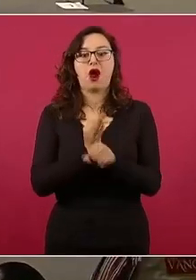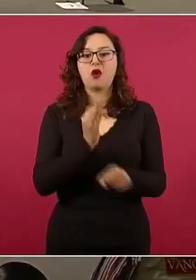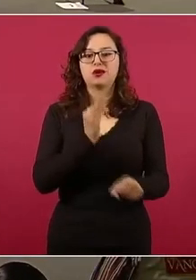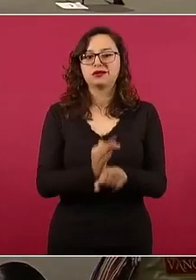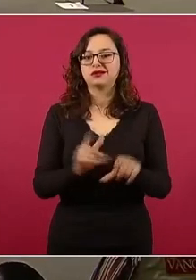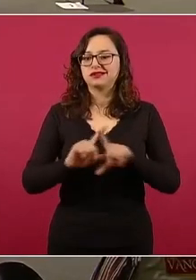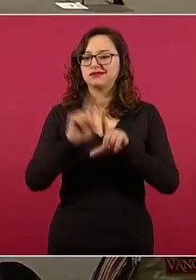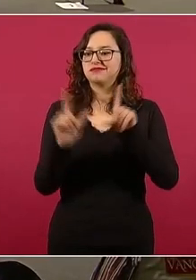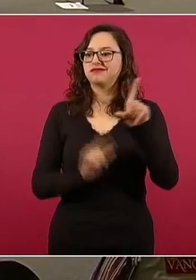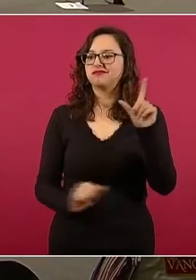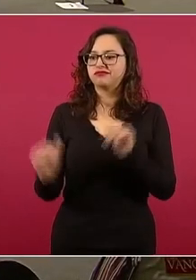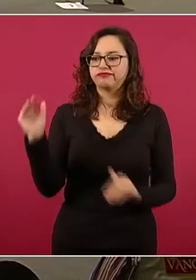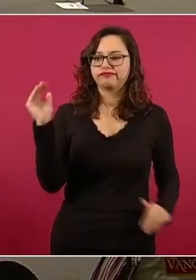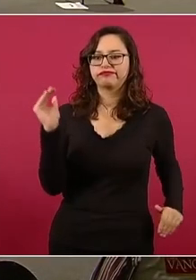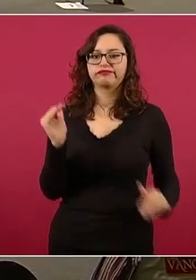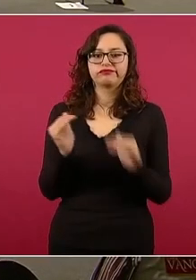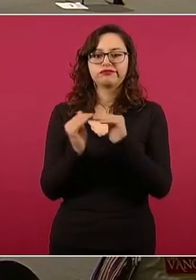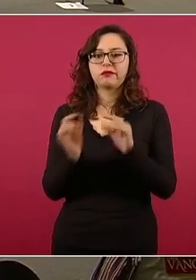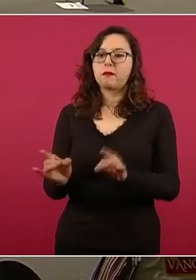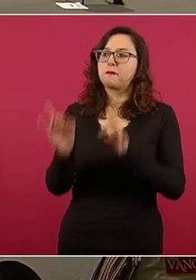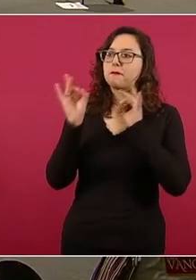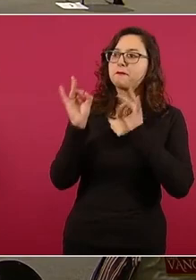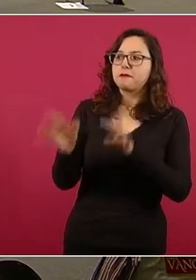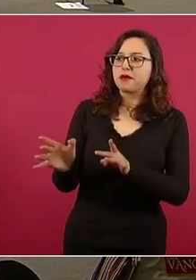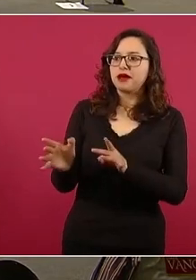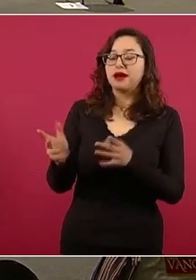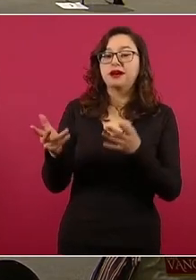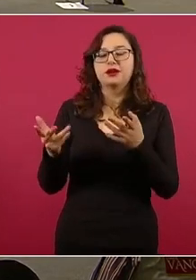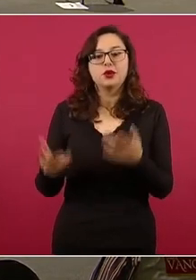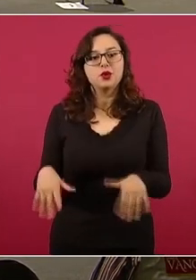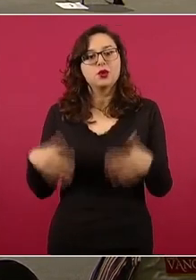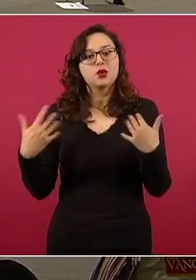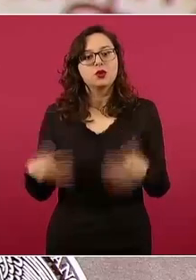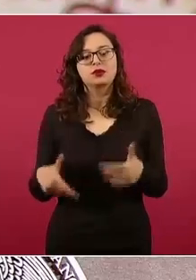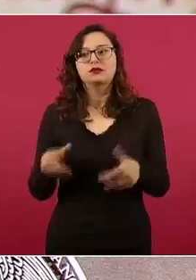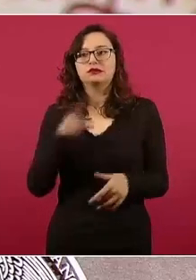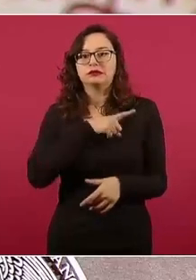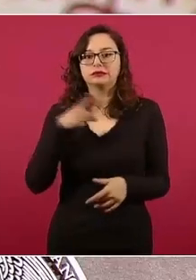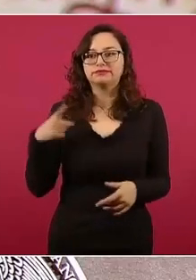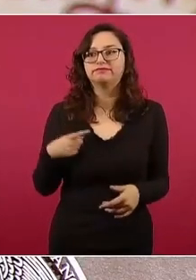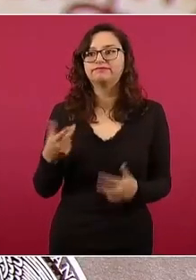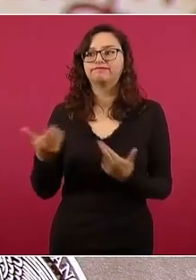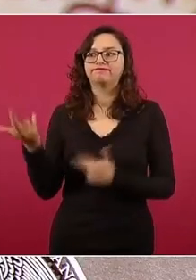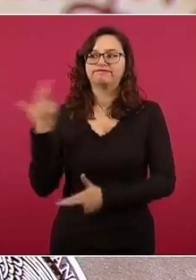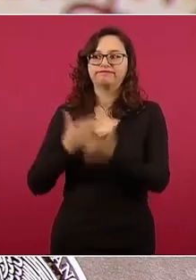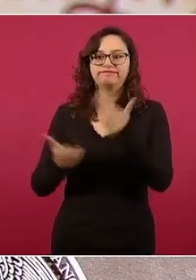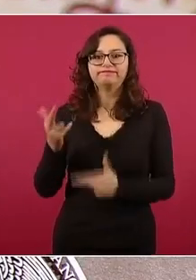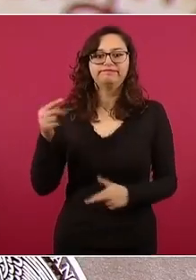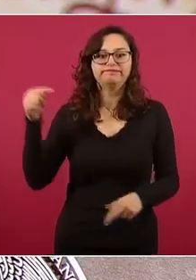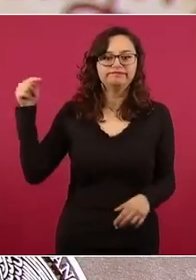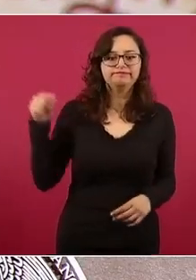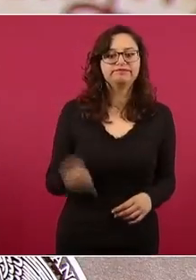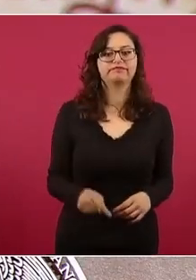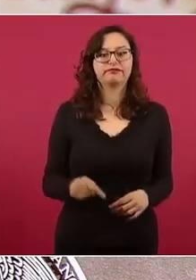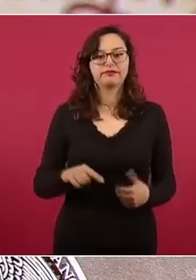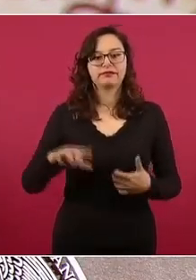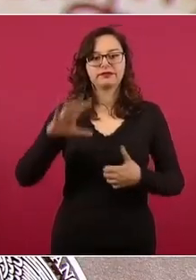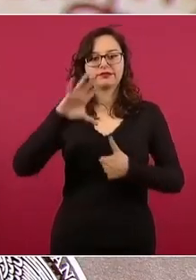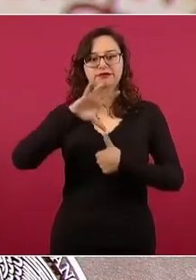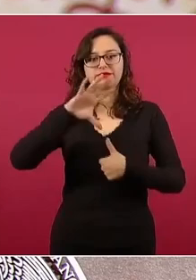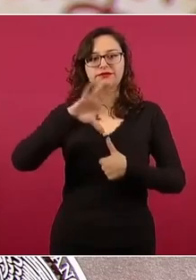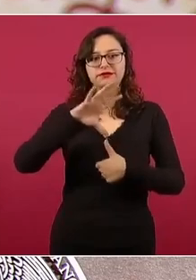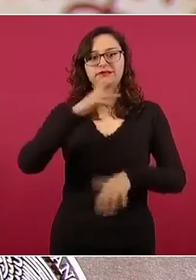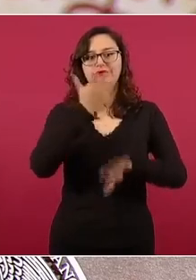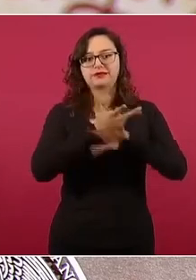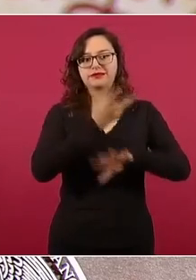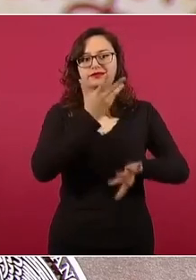empujando a las empresas a trasladar sus operaciones cerca de los Estados Unidos, el mercado más